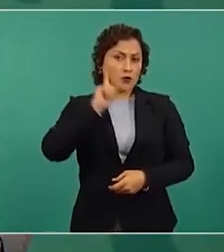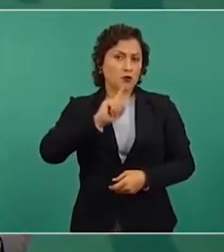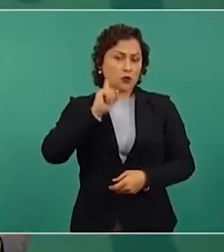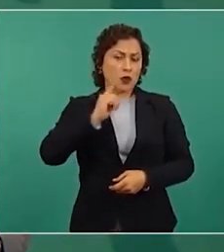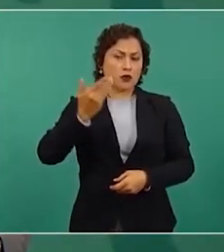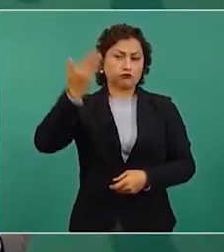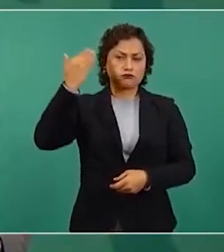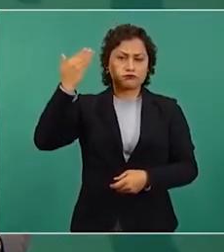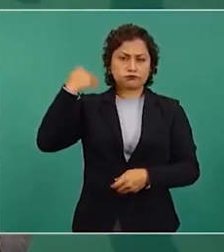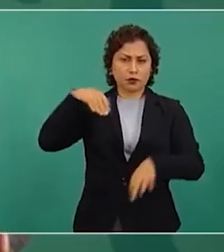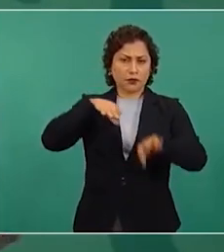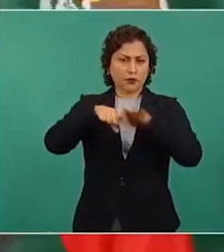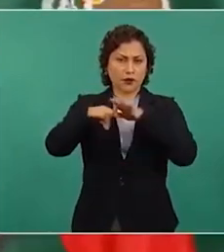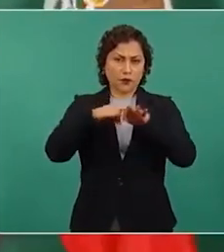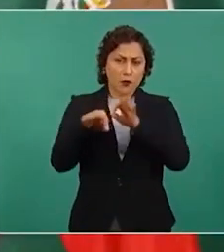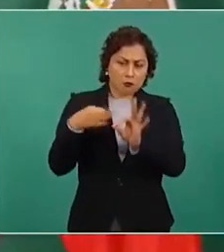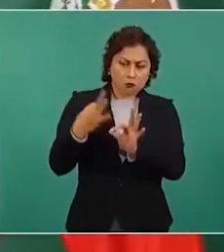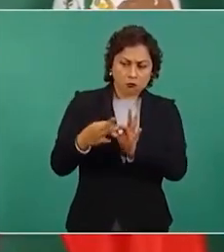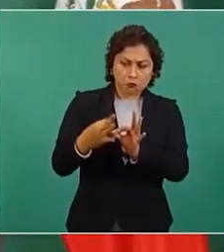bien